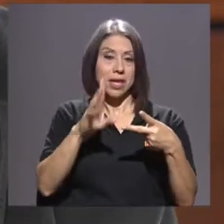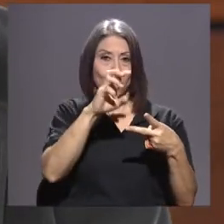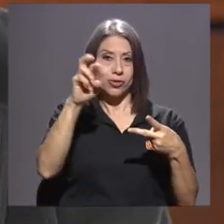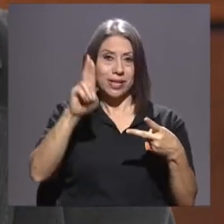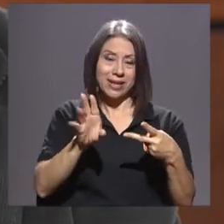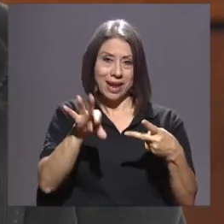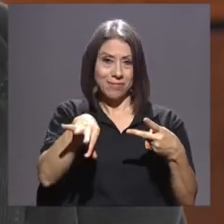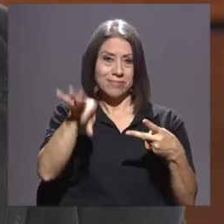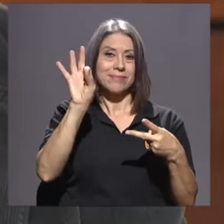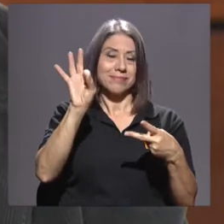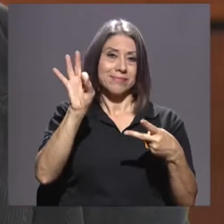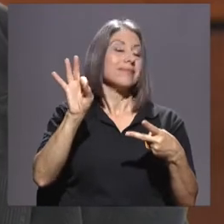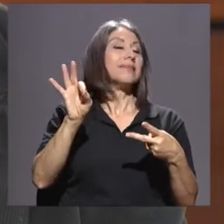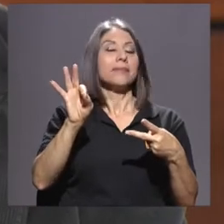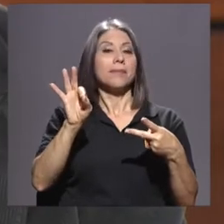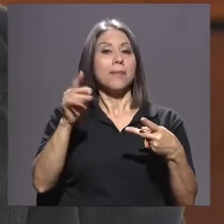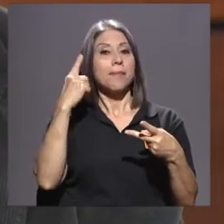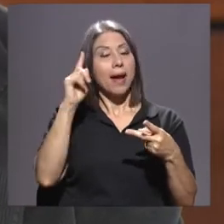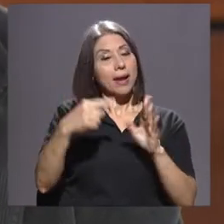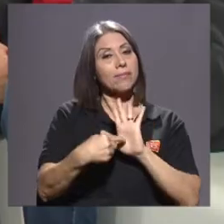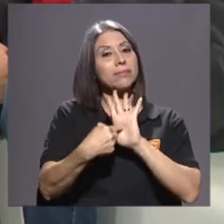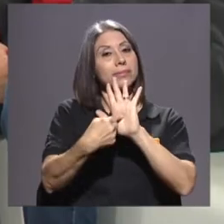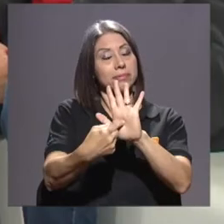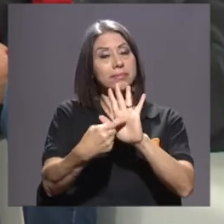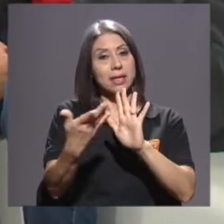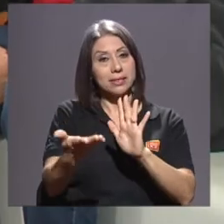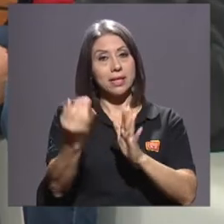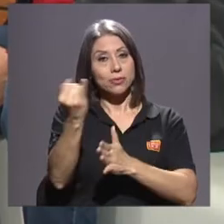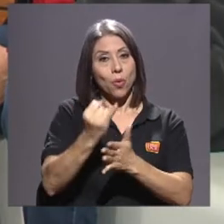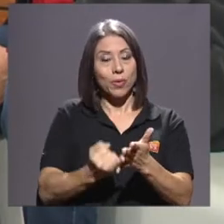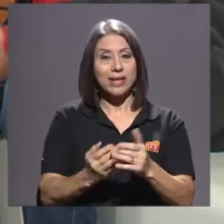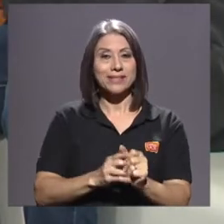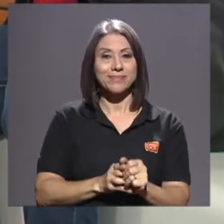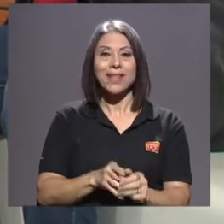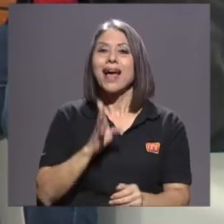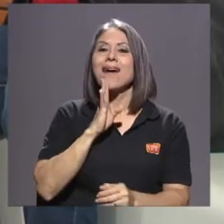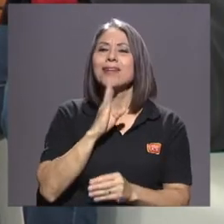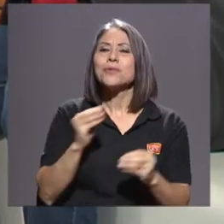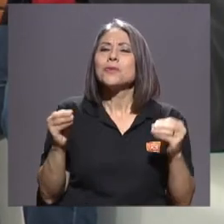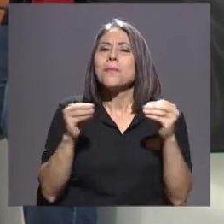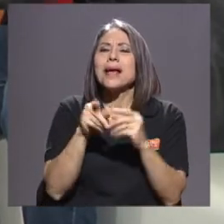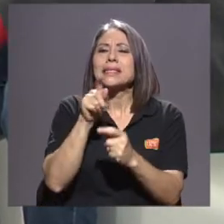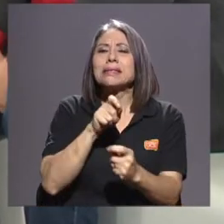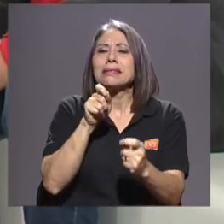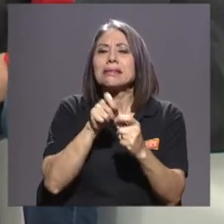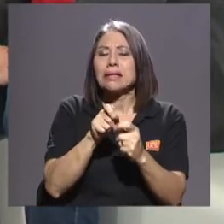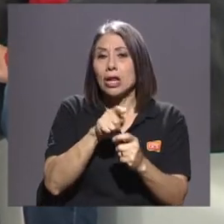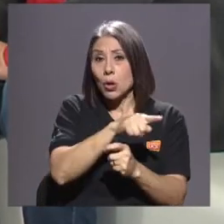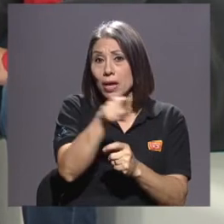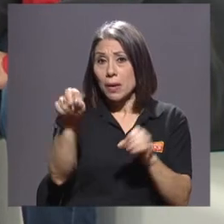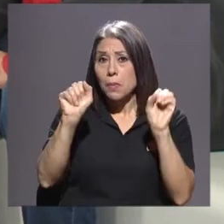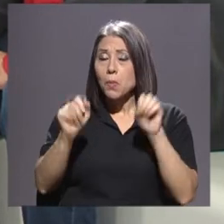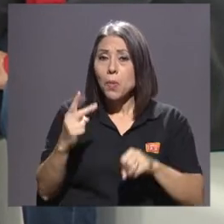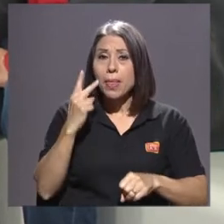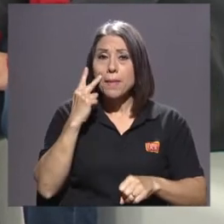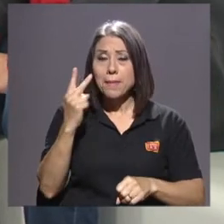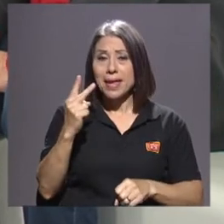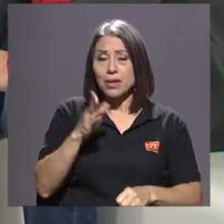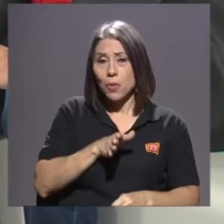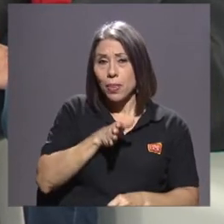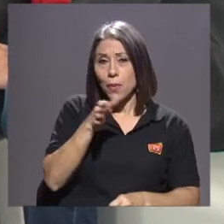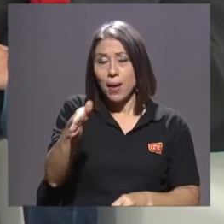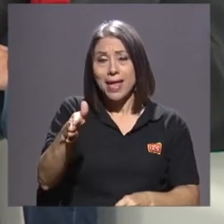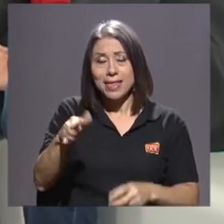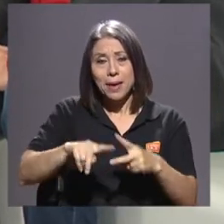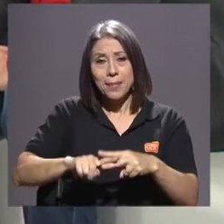seleccionada también para poder apreciar estas obras. Hablemos ya más en detalle de lo que pueden ver los y las costarricenses a